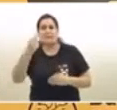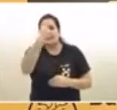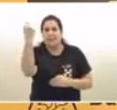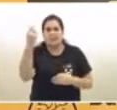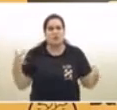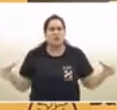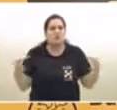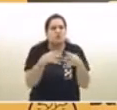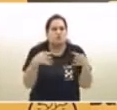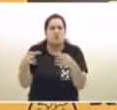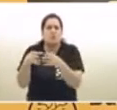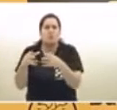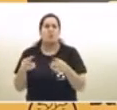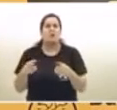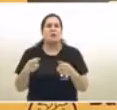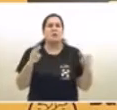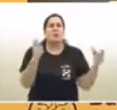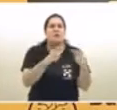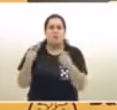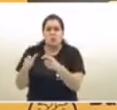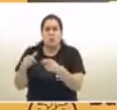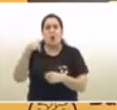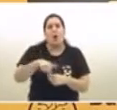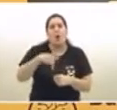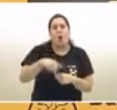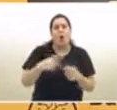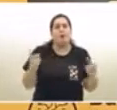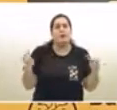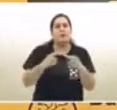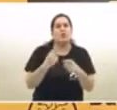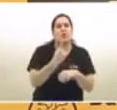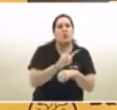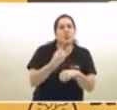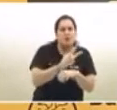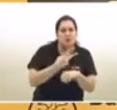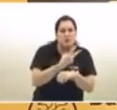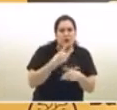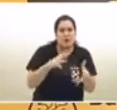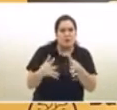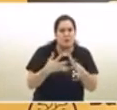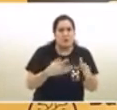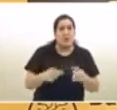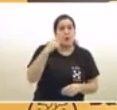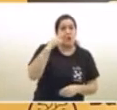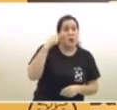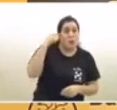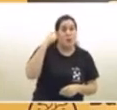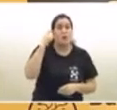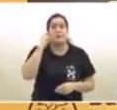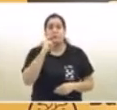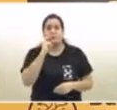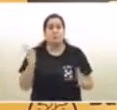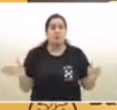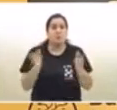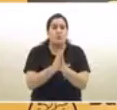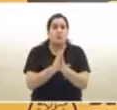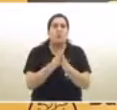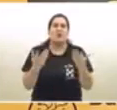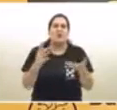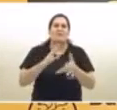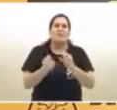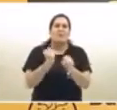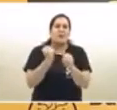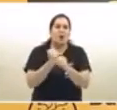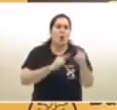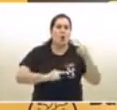tuvimos una reunión de trabajo de no menos de 2 horas con el Presidente de la Nación y el Gobernador de la Provincia de Buenos Aires. Con lo cual, el trabajo sigue siendo coordinado. Después, la